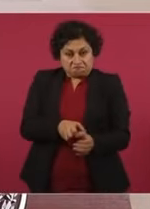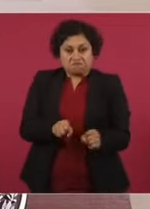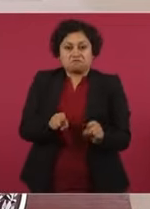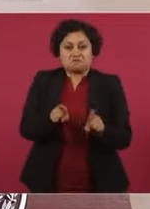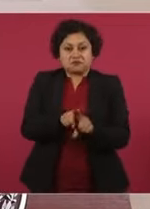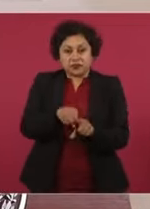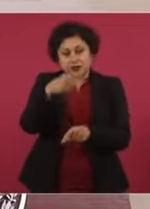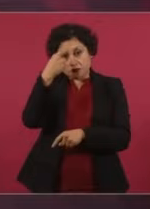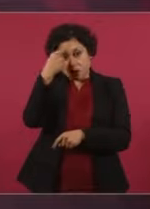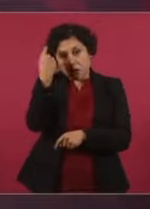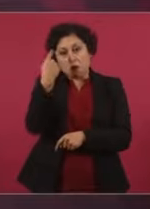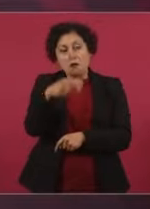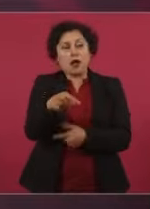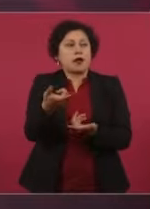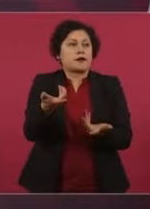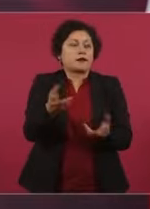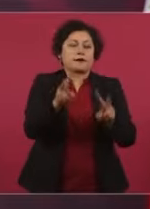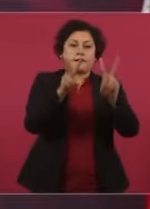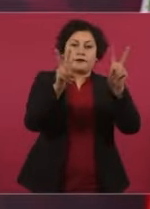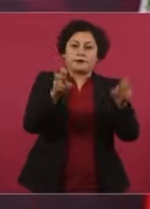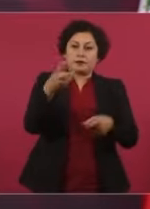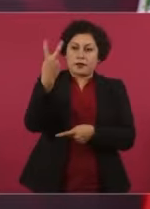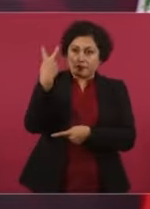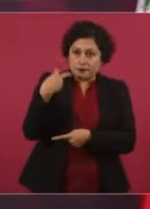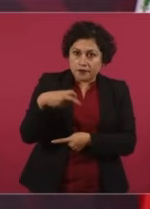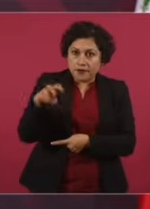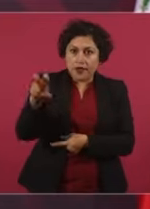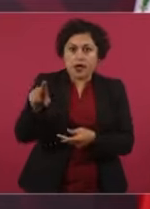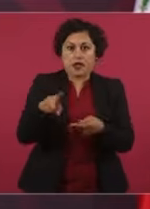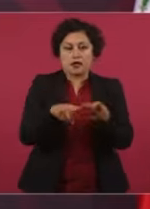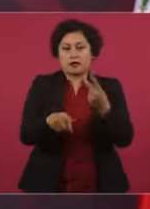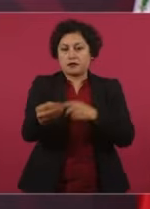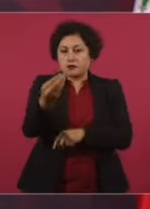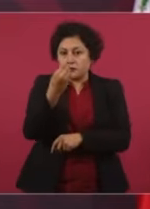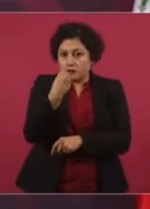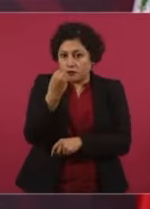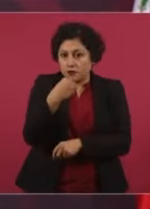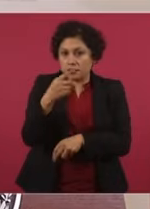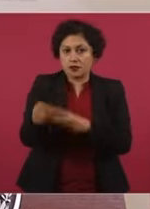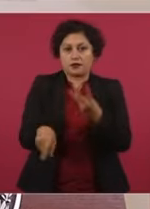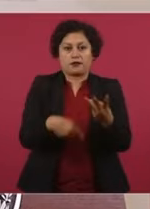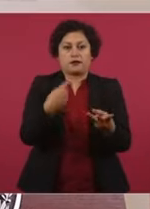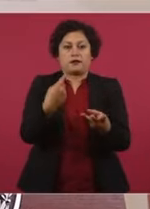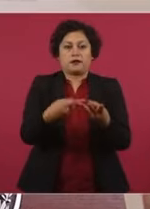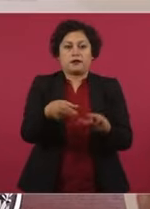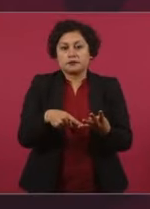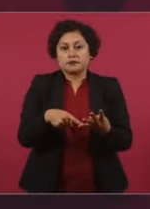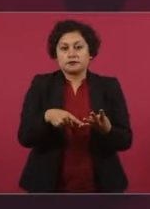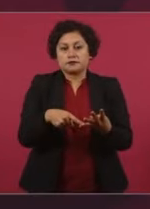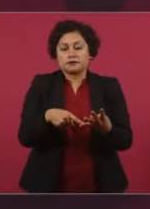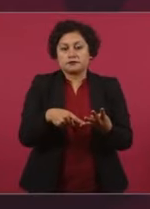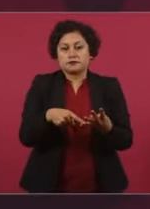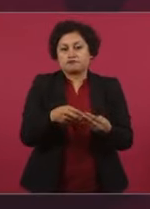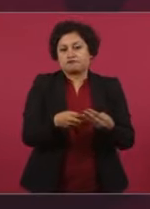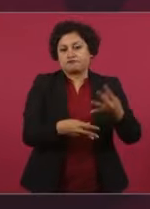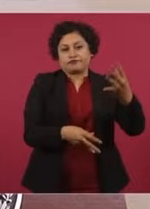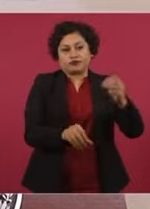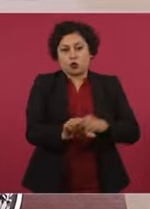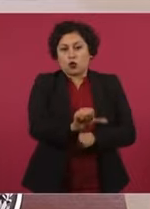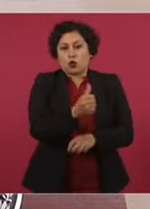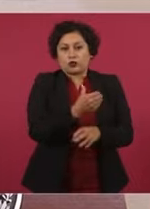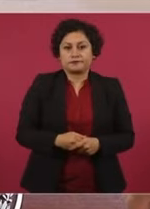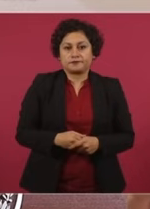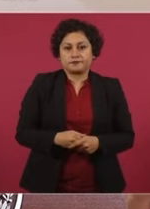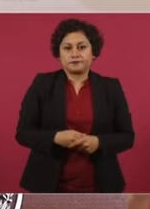viajes, rentas y otros gastos.